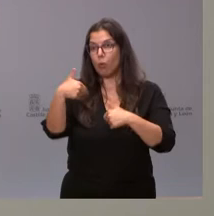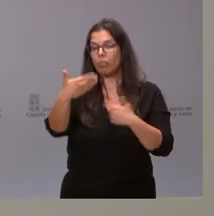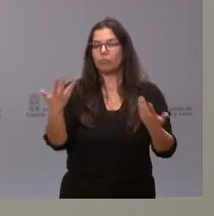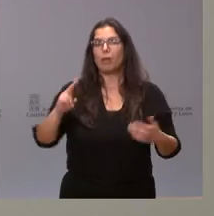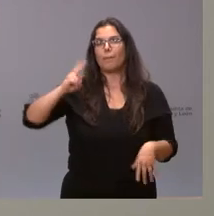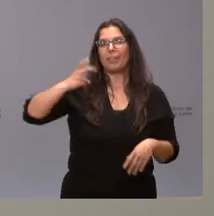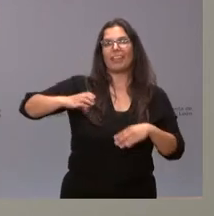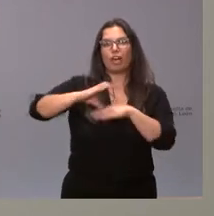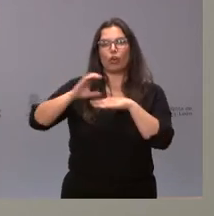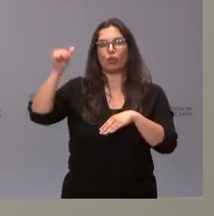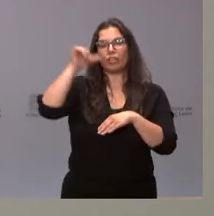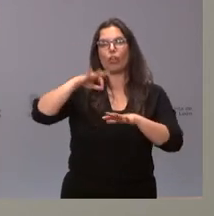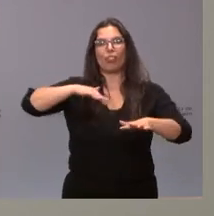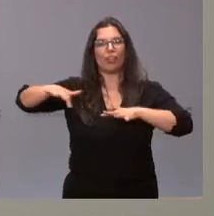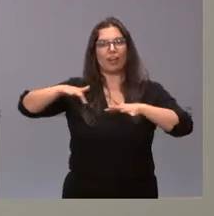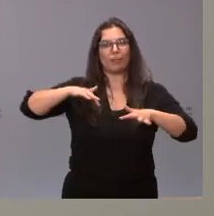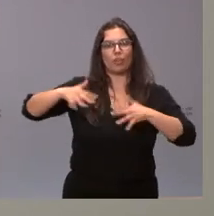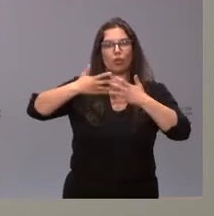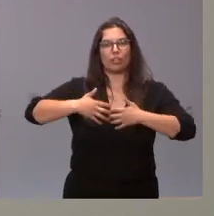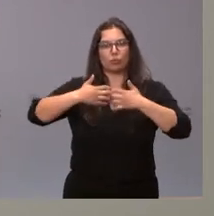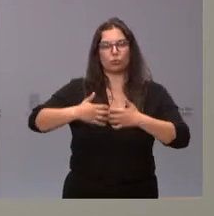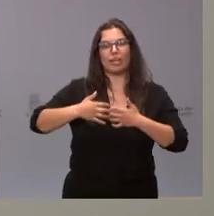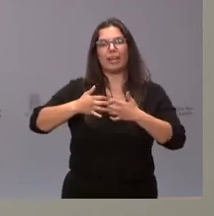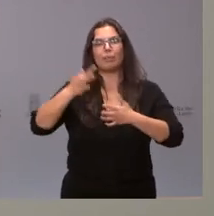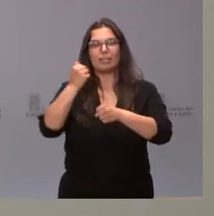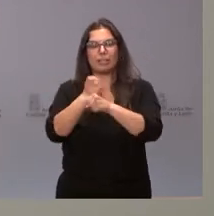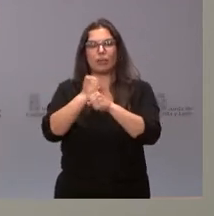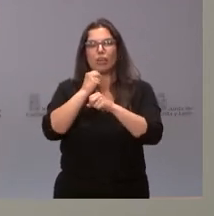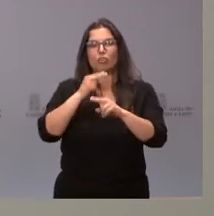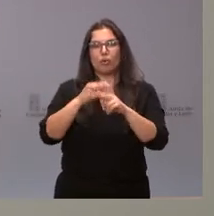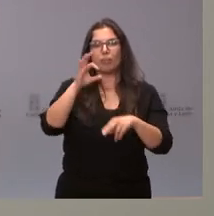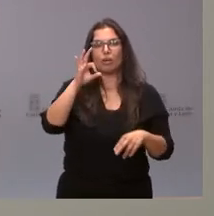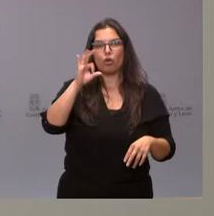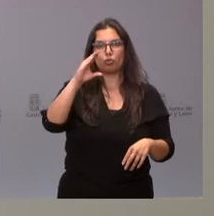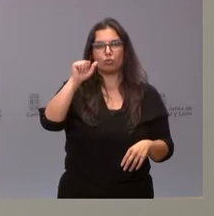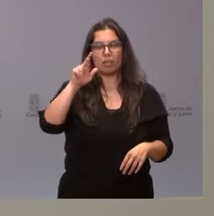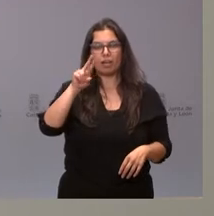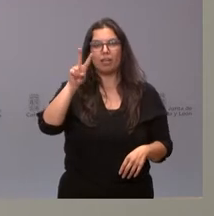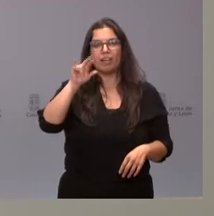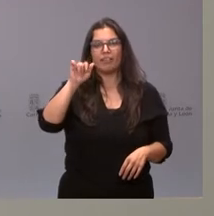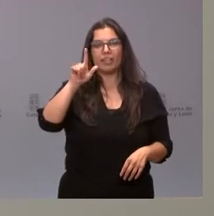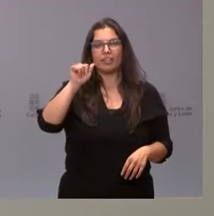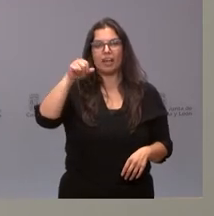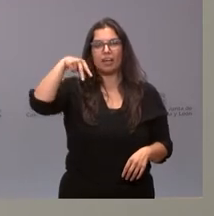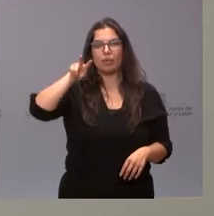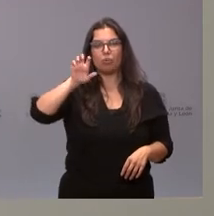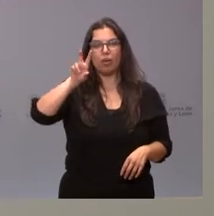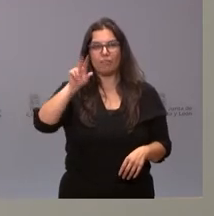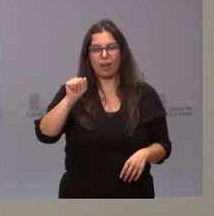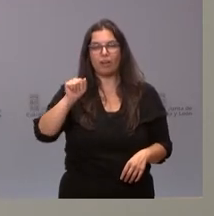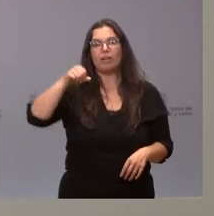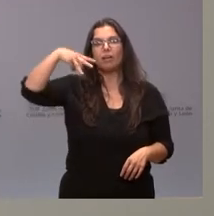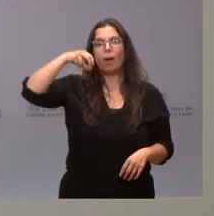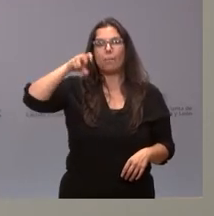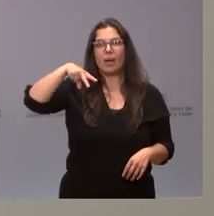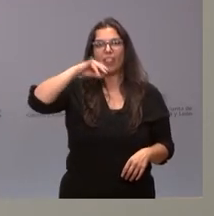Viceconsejero de Dinamización Industrial y Laboral, Óscar Villanueva-Manzanares. Tienen ustedes la documentación